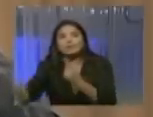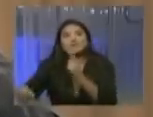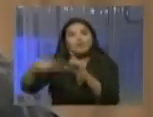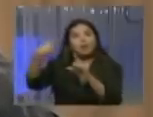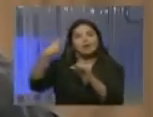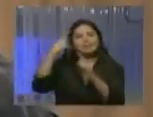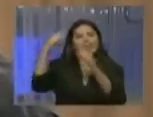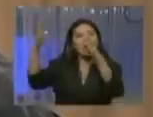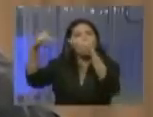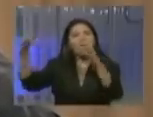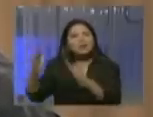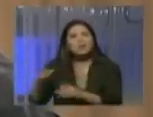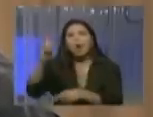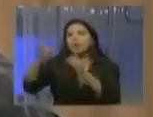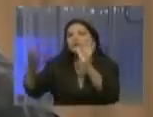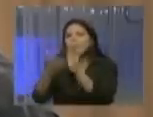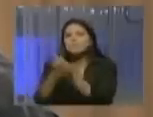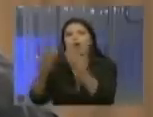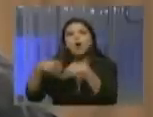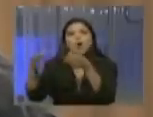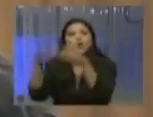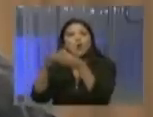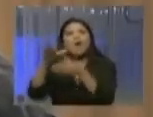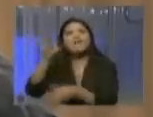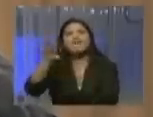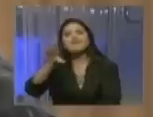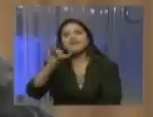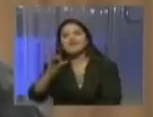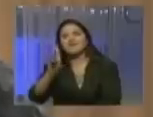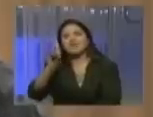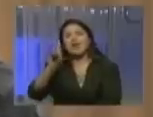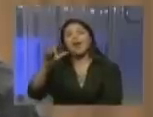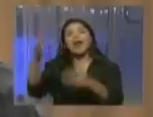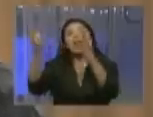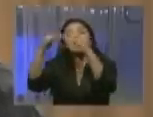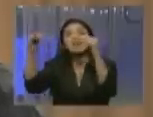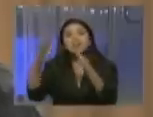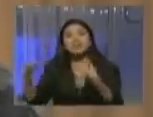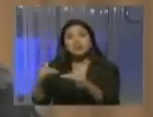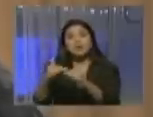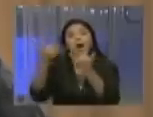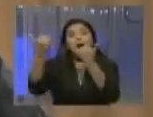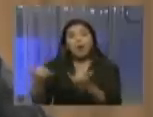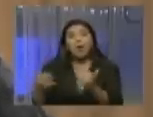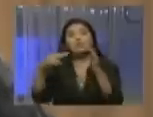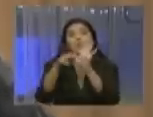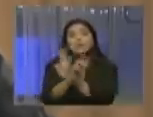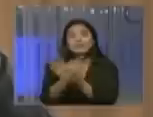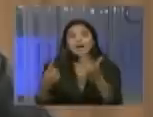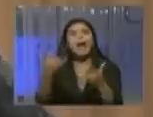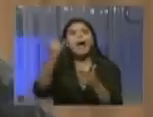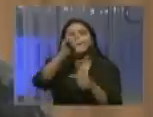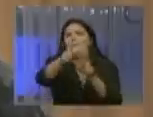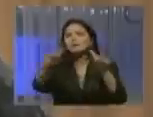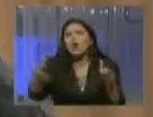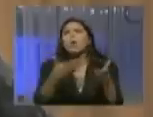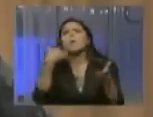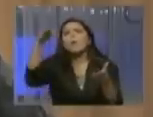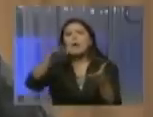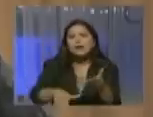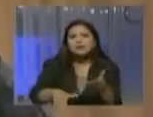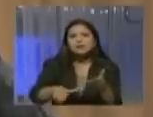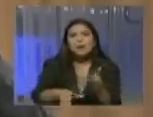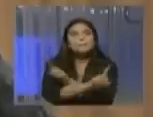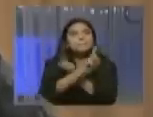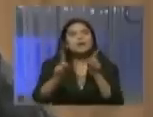Libia, de algunos amigos de un movimiento que se llama Free Libia, las imágenes de hoy en día, Tripoli 2016, hay muertos en la calle, los tapan con cal, eso